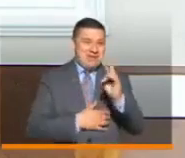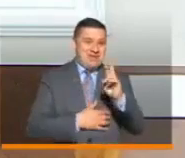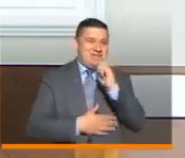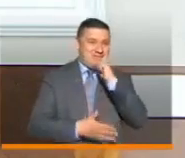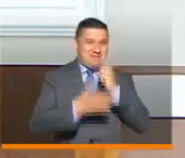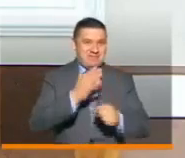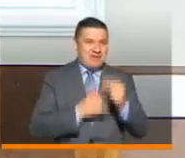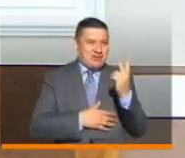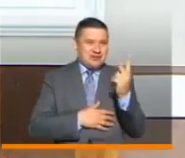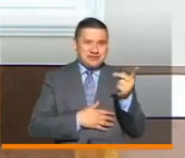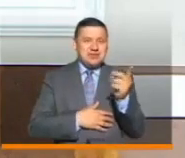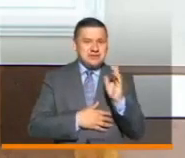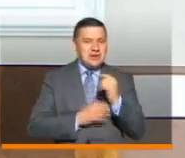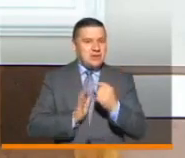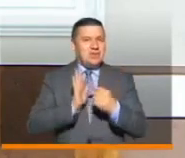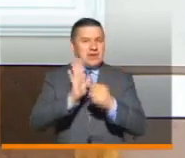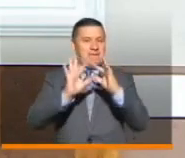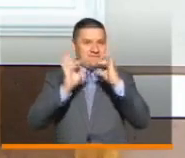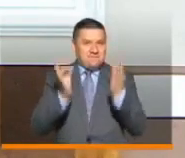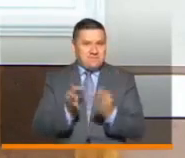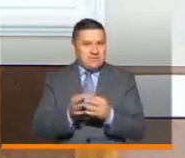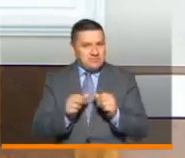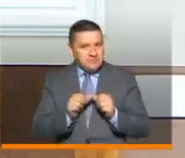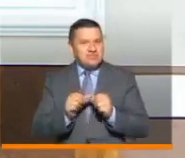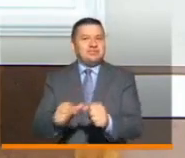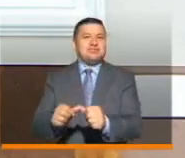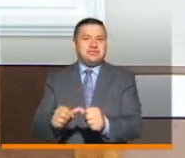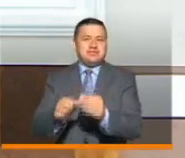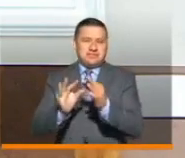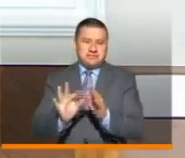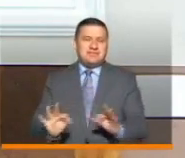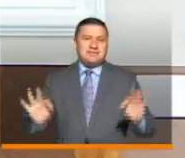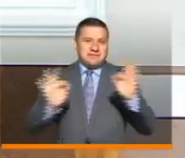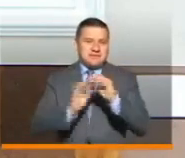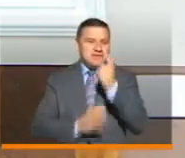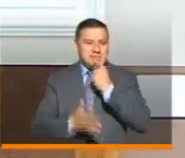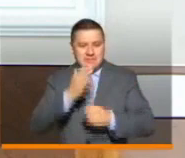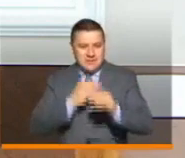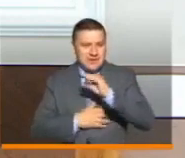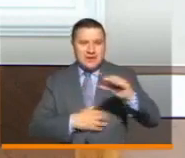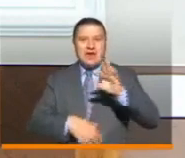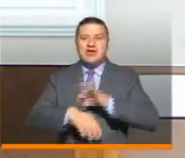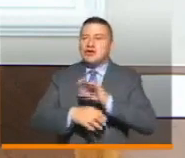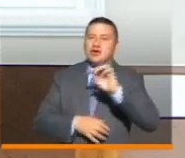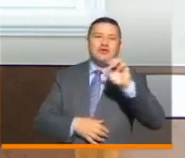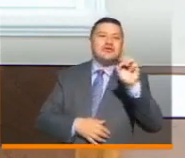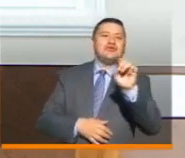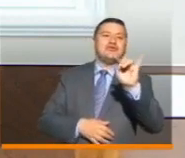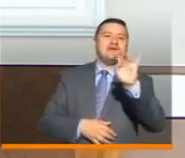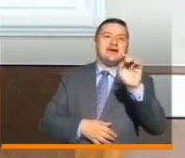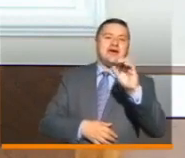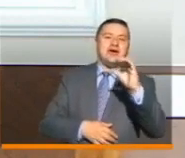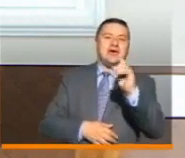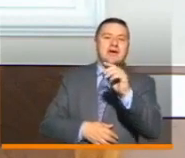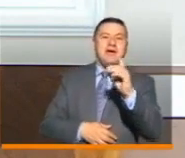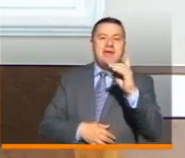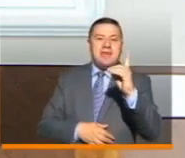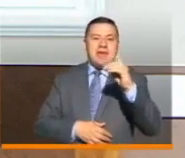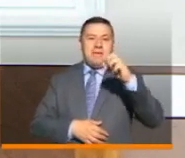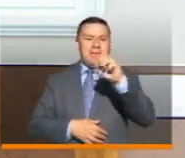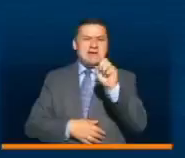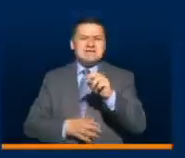muestran a las familias vulnerables que les ha llegado esta importante transferencia económica. Así que, doctora Susana Correa, directora del DPS,